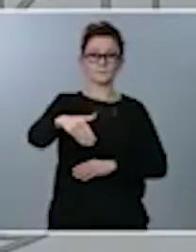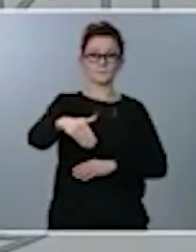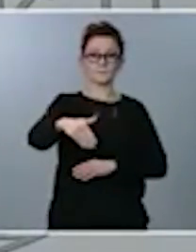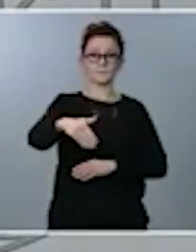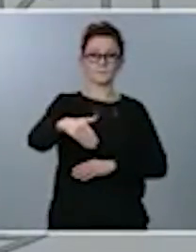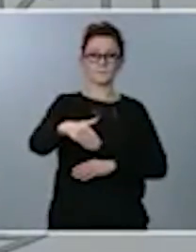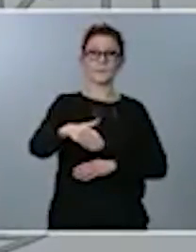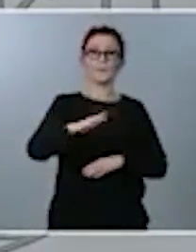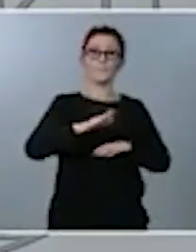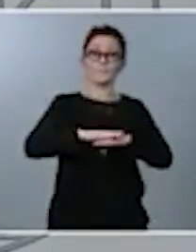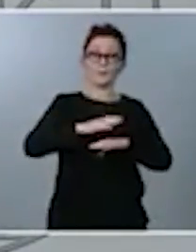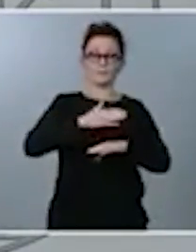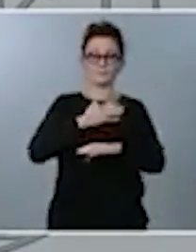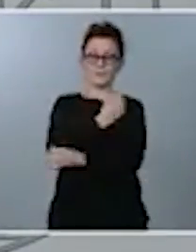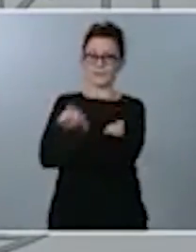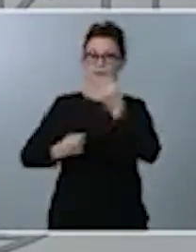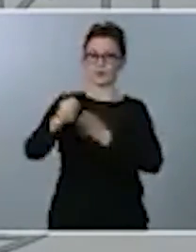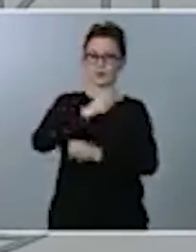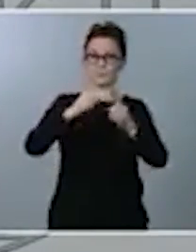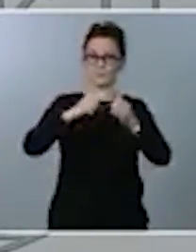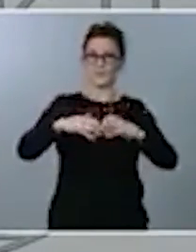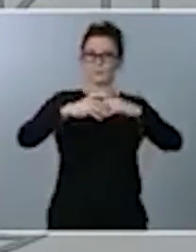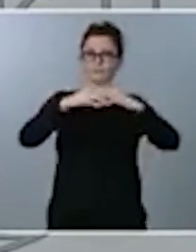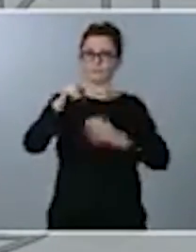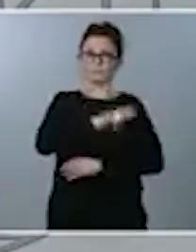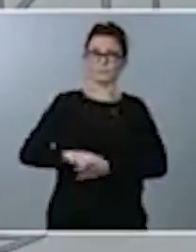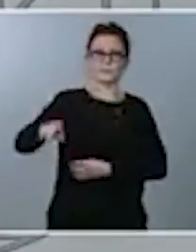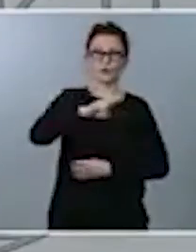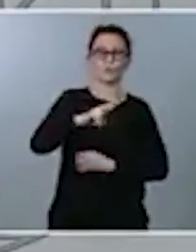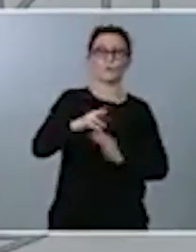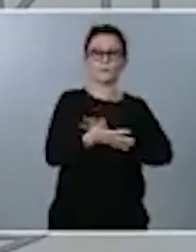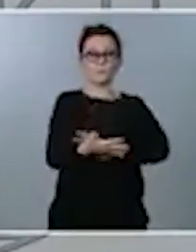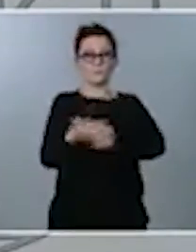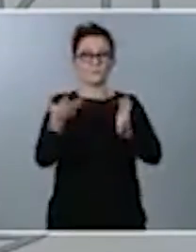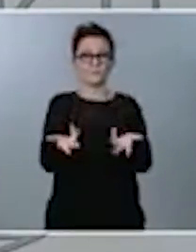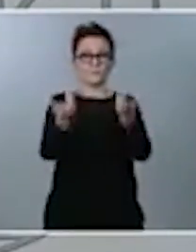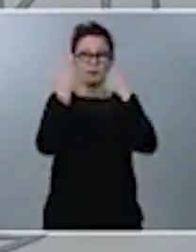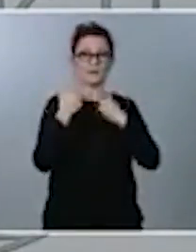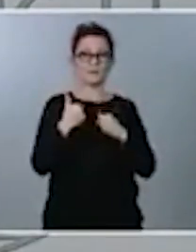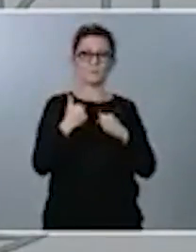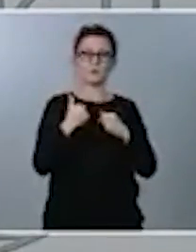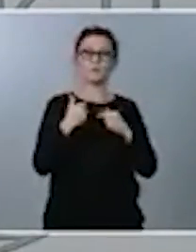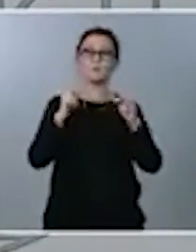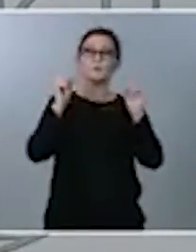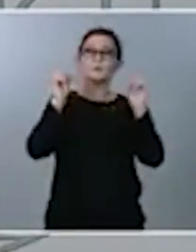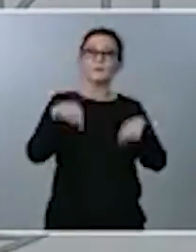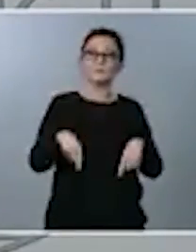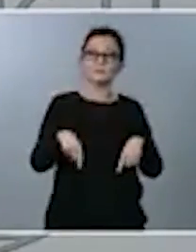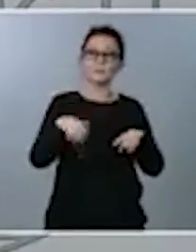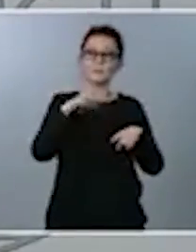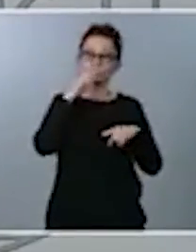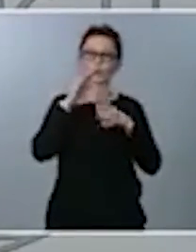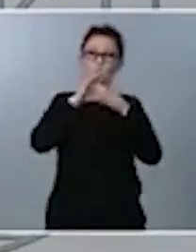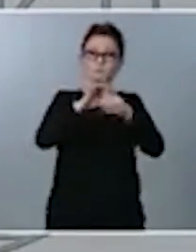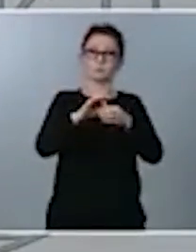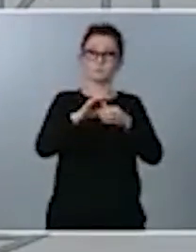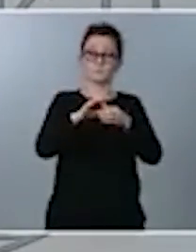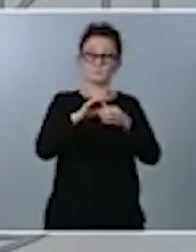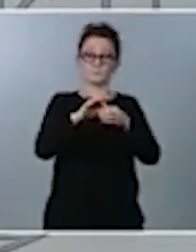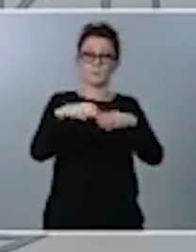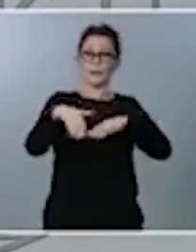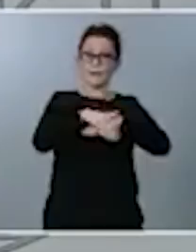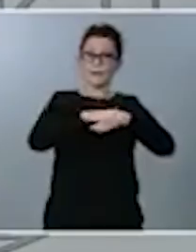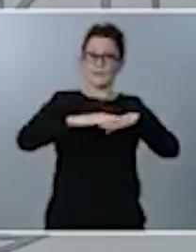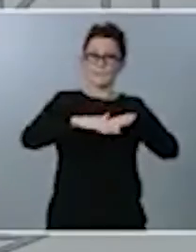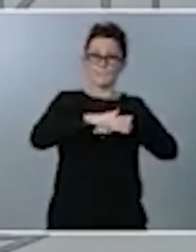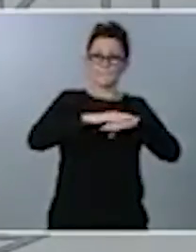recupere más rápidamente posible y, además, lo haga sobre las bases que estamos pintando, estamos asentando en cada uno de los